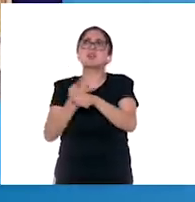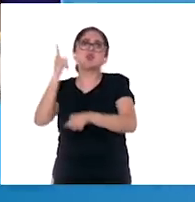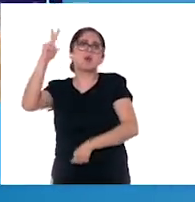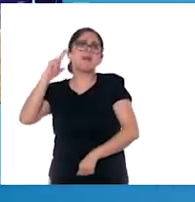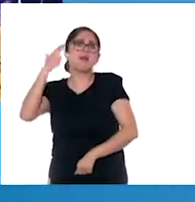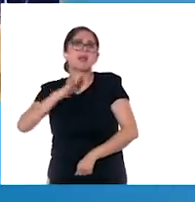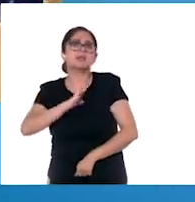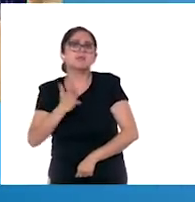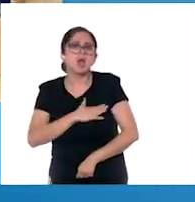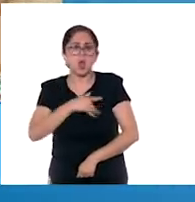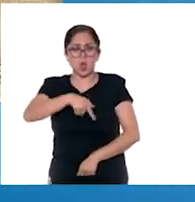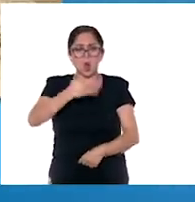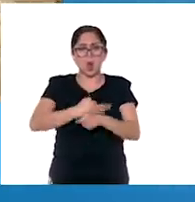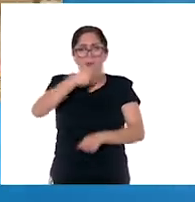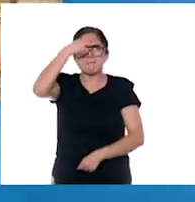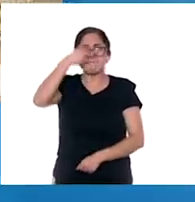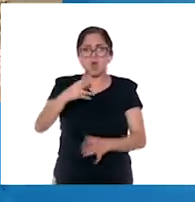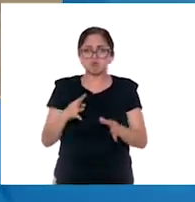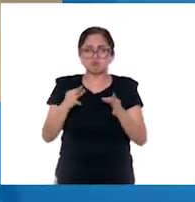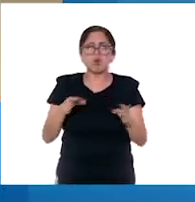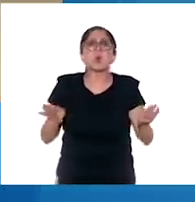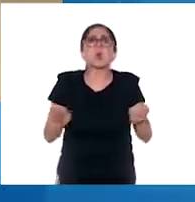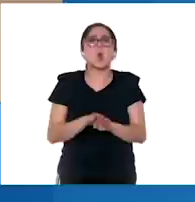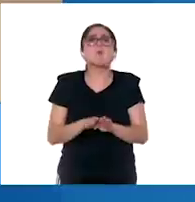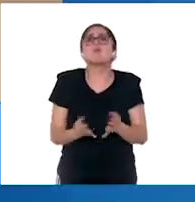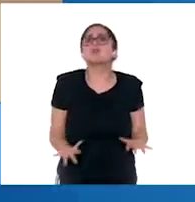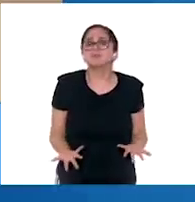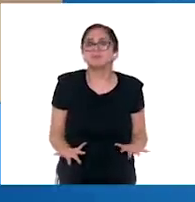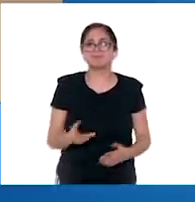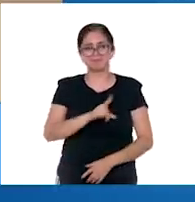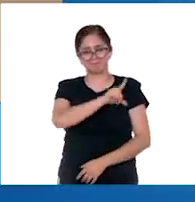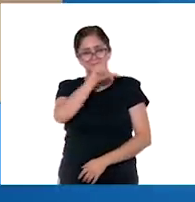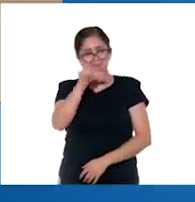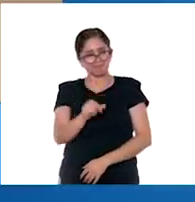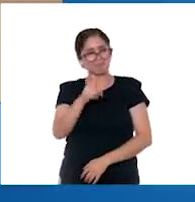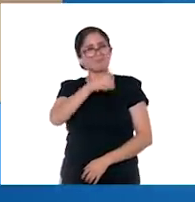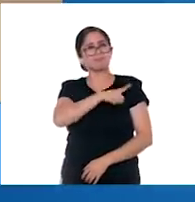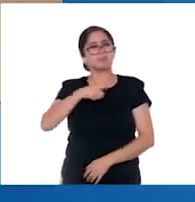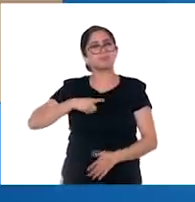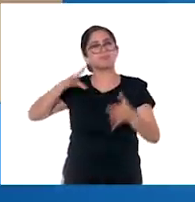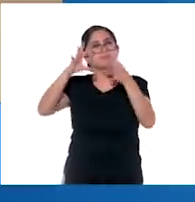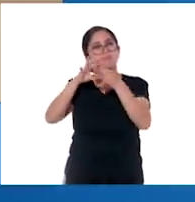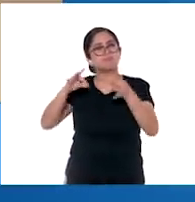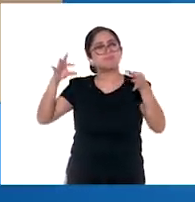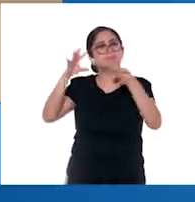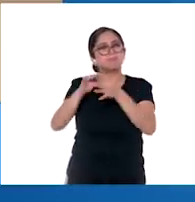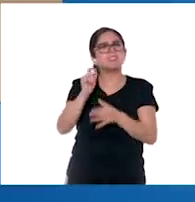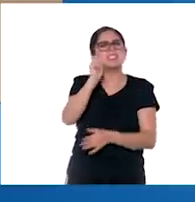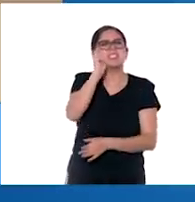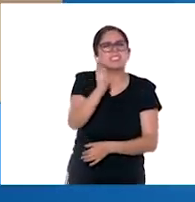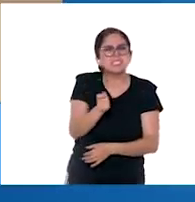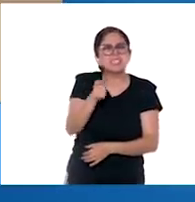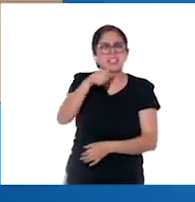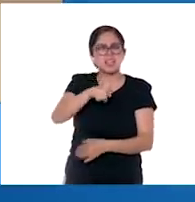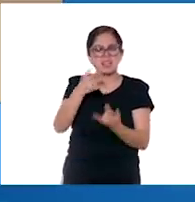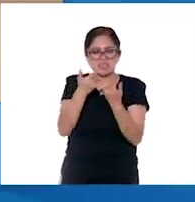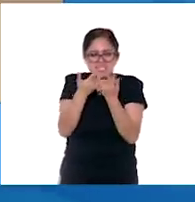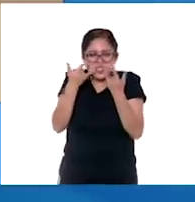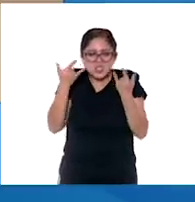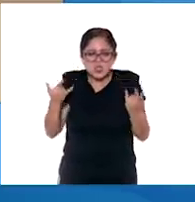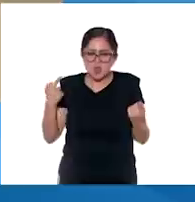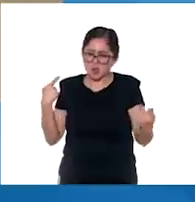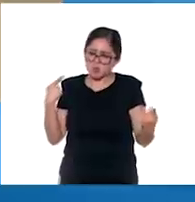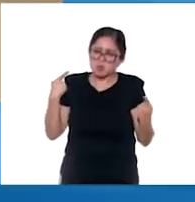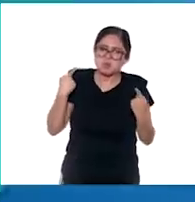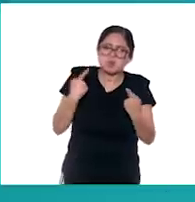¿Cómo se fundó la nación mexicana? Para saberlo, no te pierdas el próximo episodio de La Trama del Tiempo,